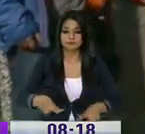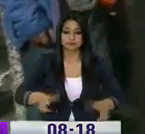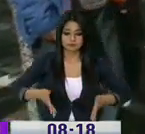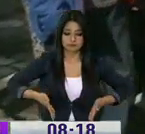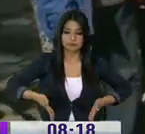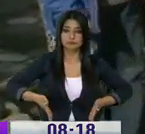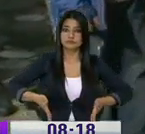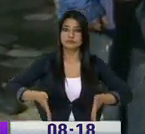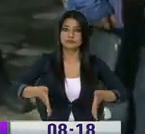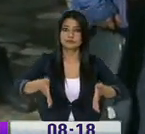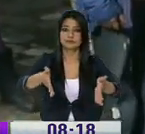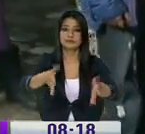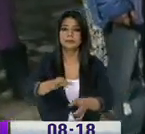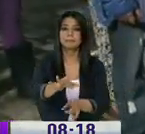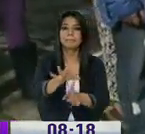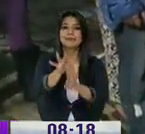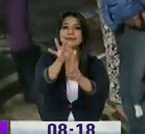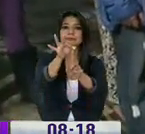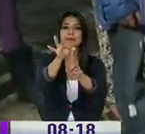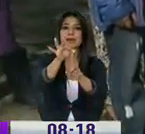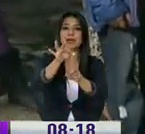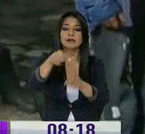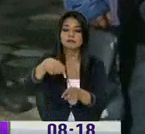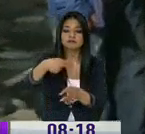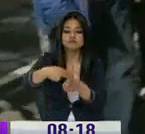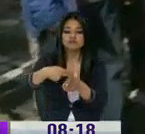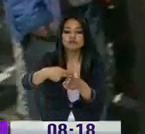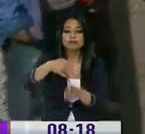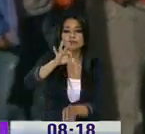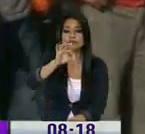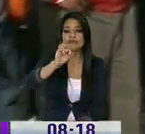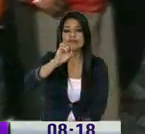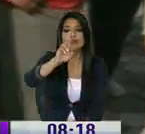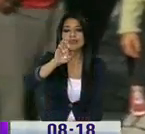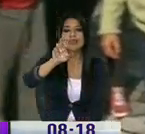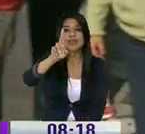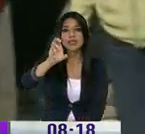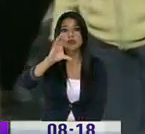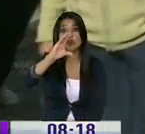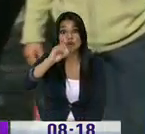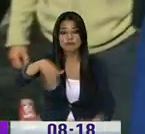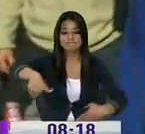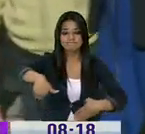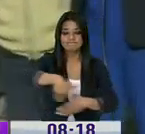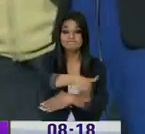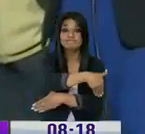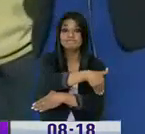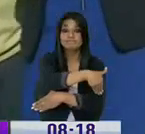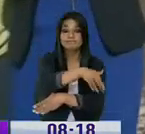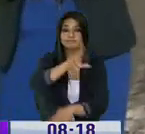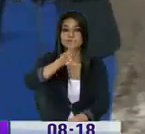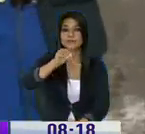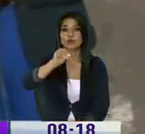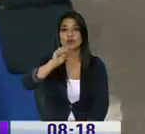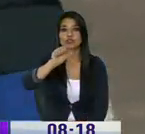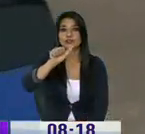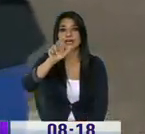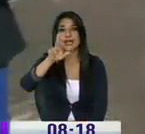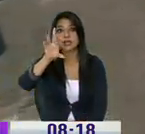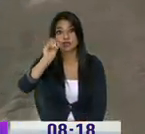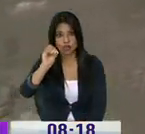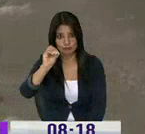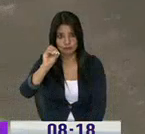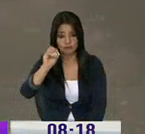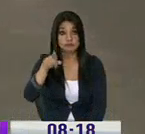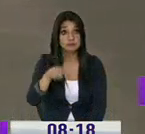que es una de las principales, Federico González Suárez, y es la intersección con la calle Rosario del Alcázar. Ellos están